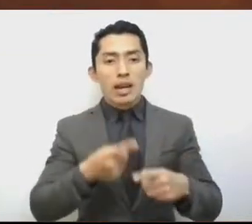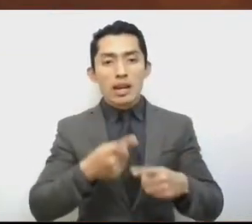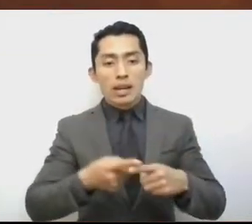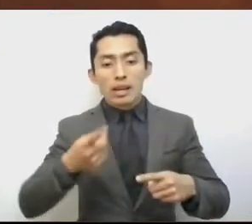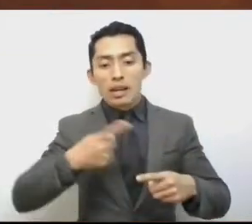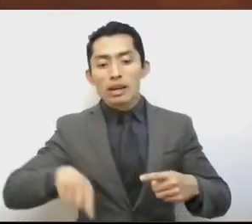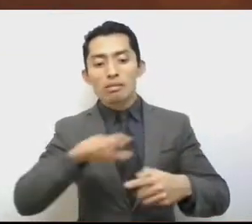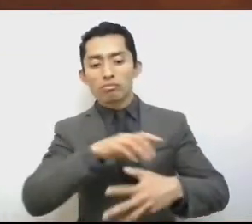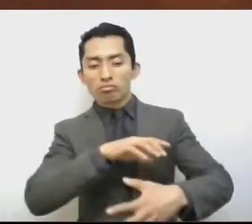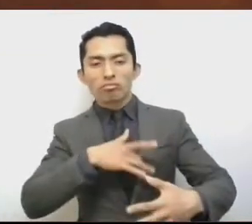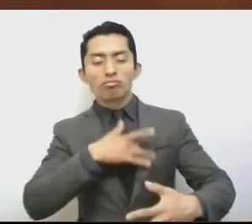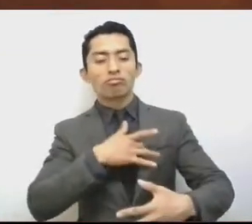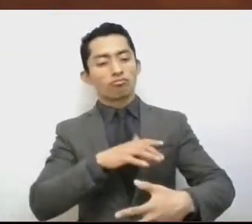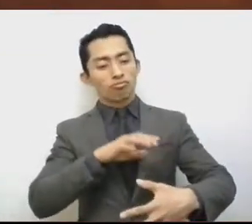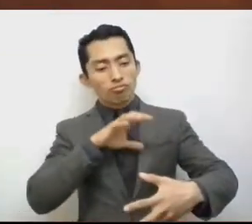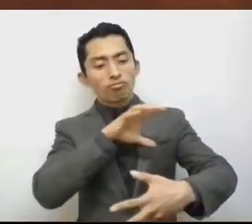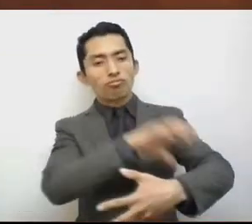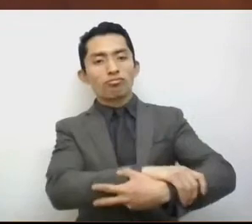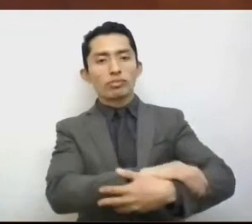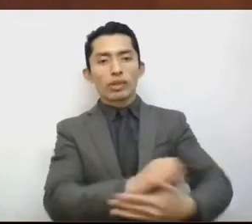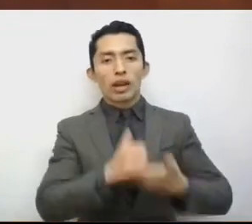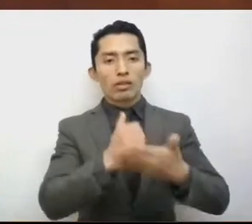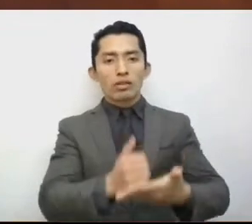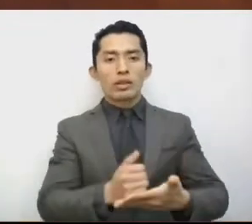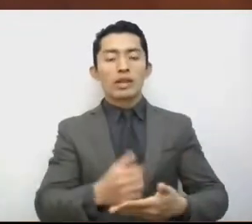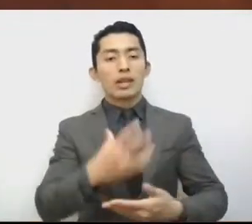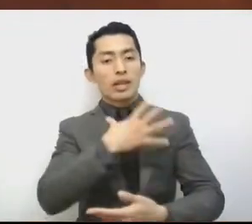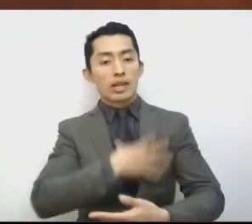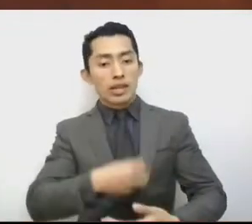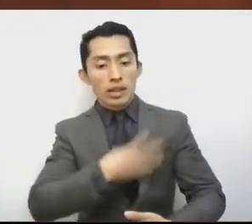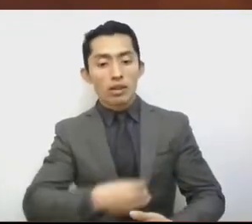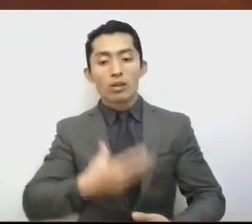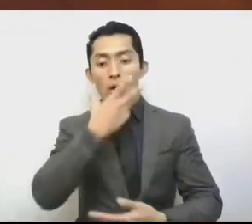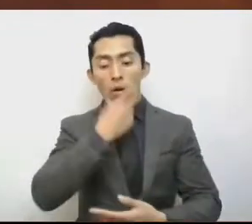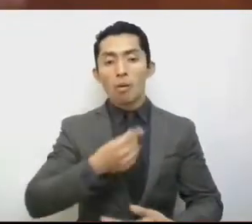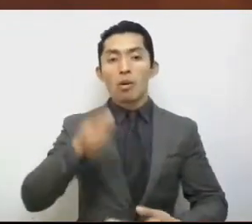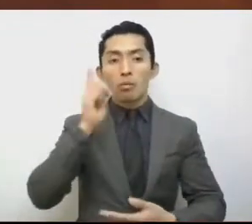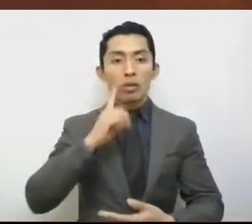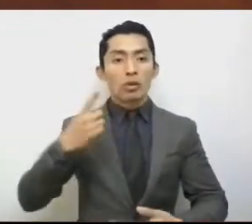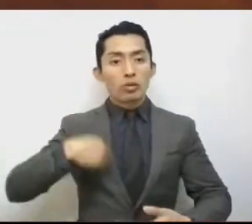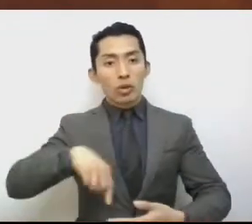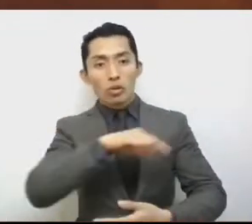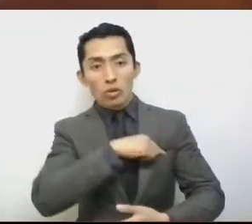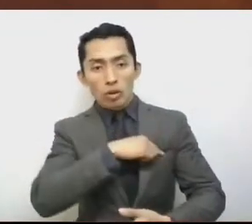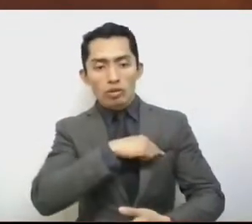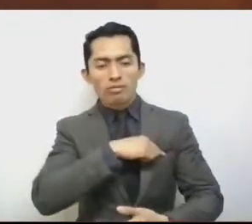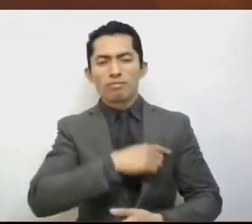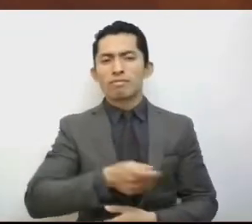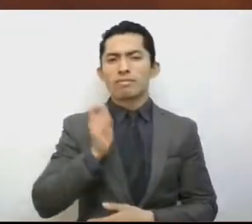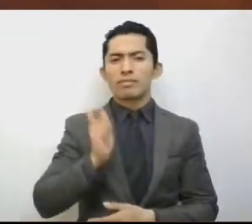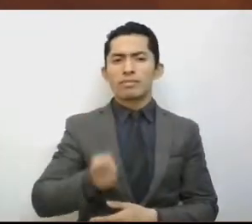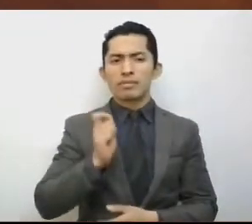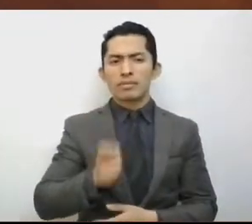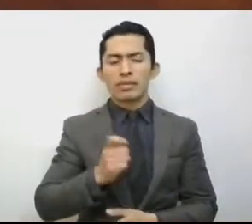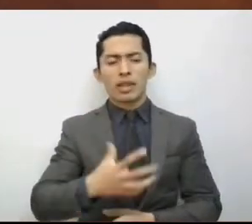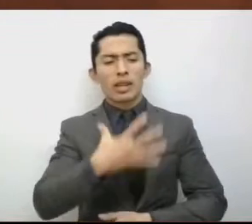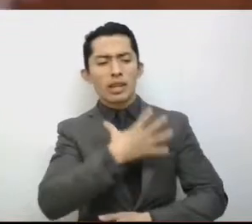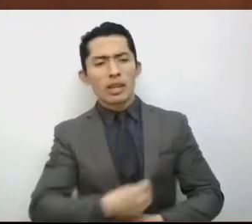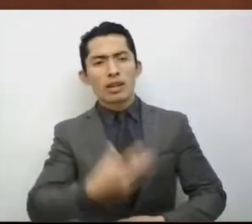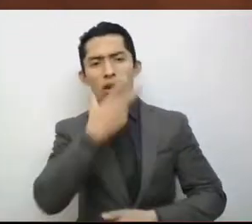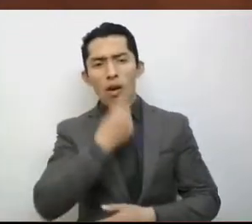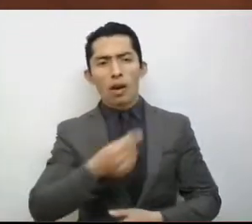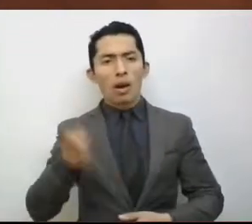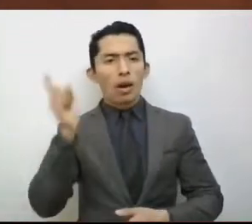con nuestras hijas y con nuestros hijos. Y me refiero a las hijas y a los hijos